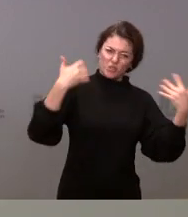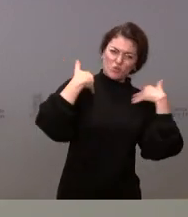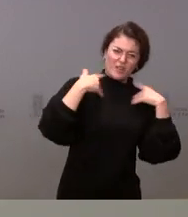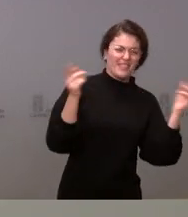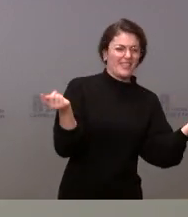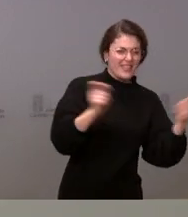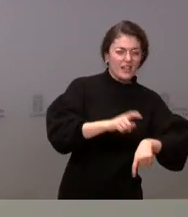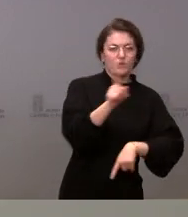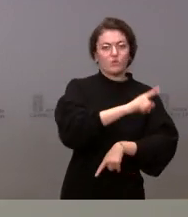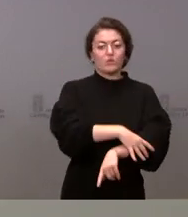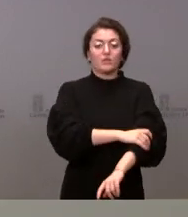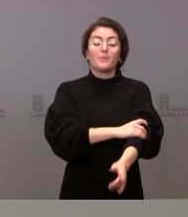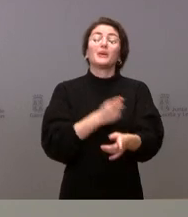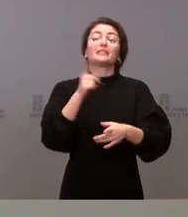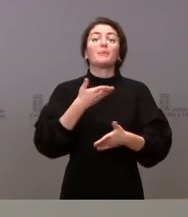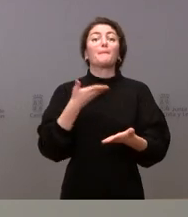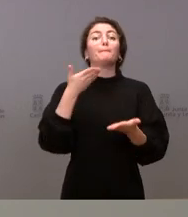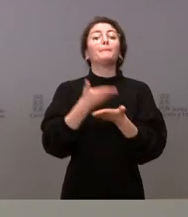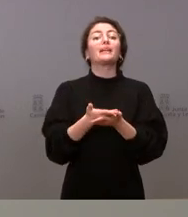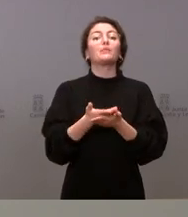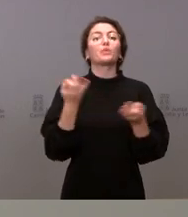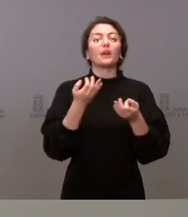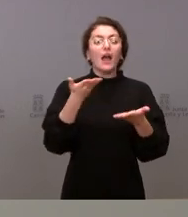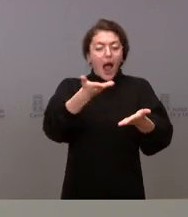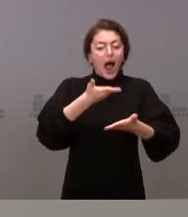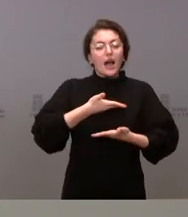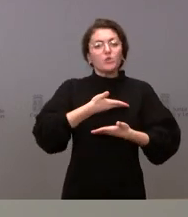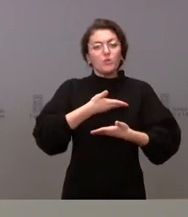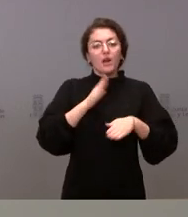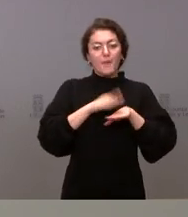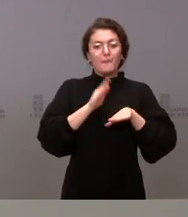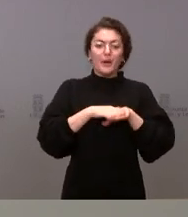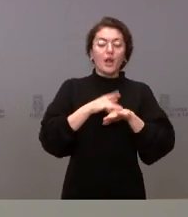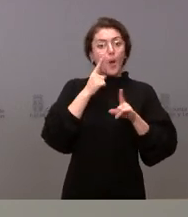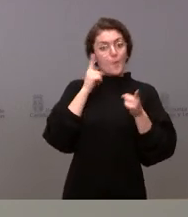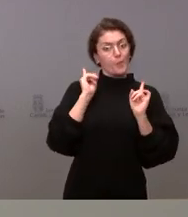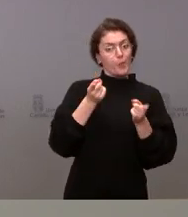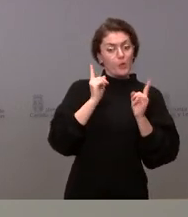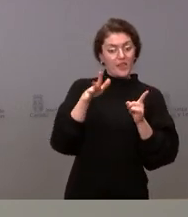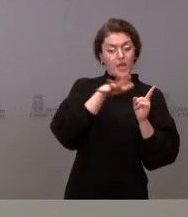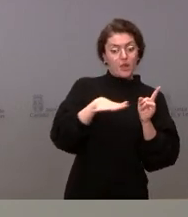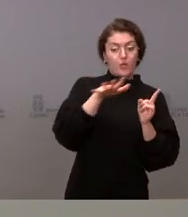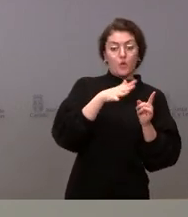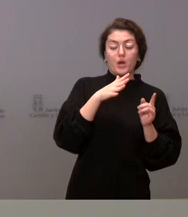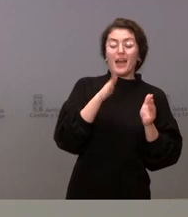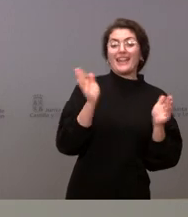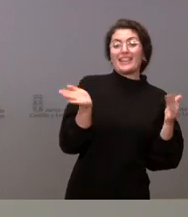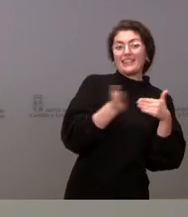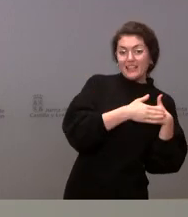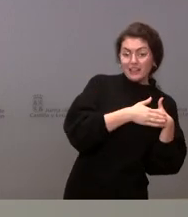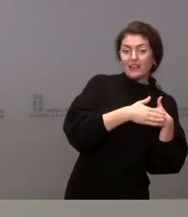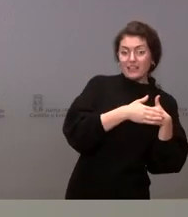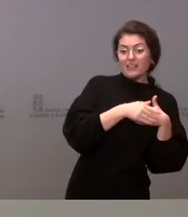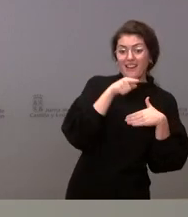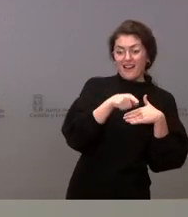ayuda que nos puedan prestar para que haya mucha prudencia en esos lugares que pueden ser cerrados y donde hay